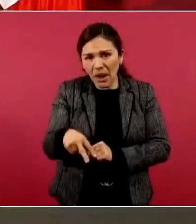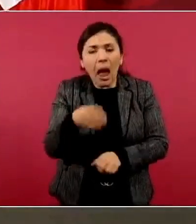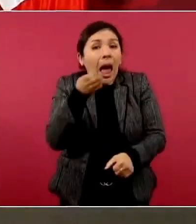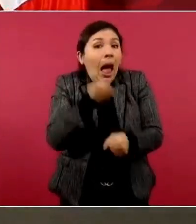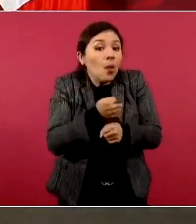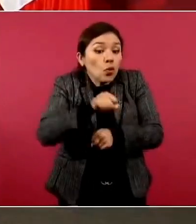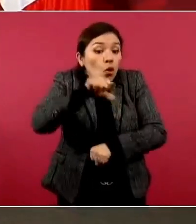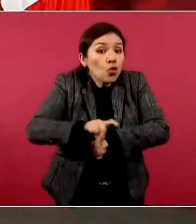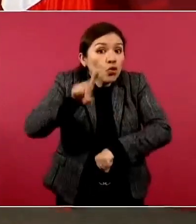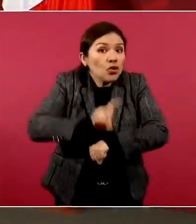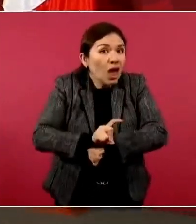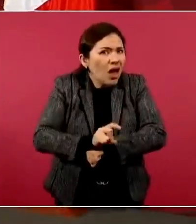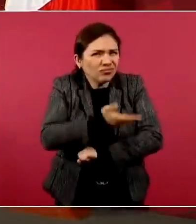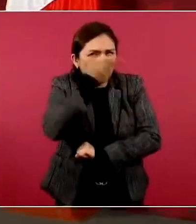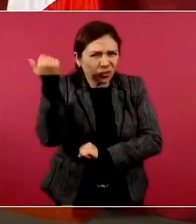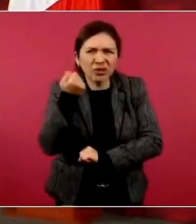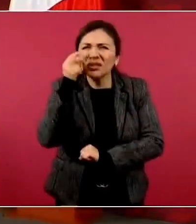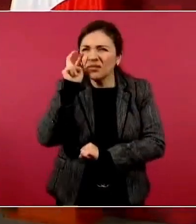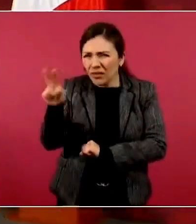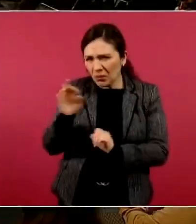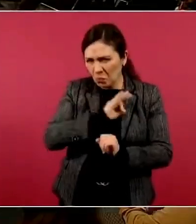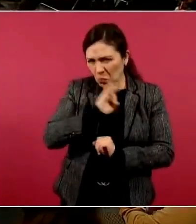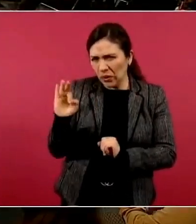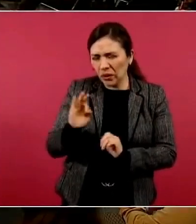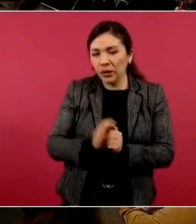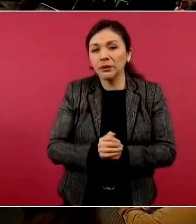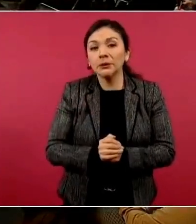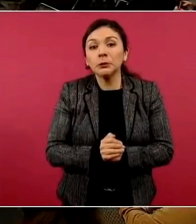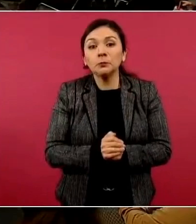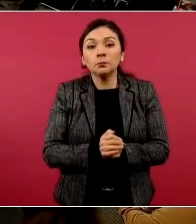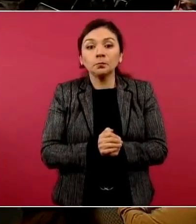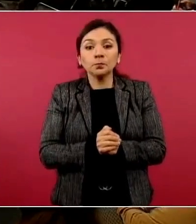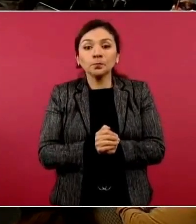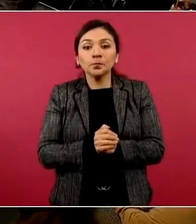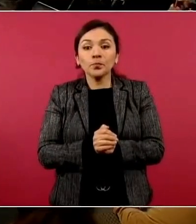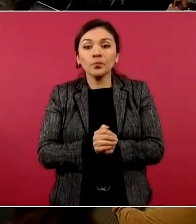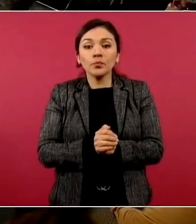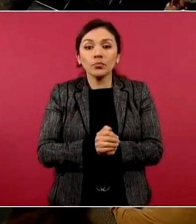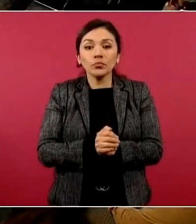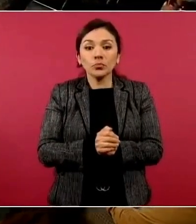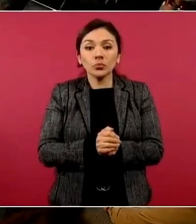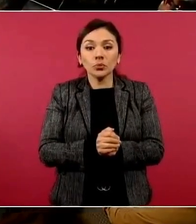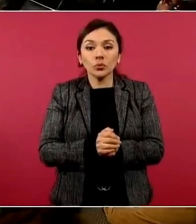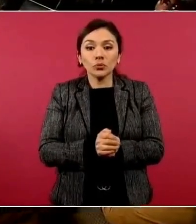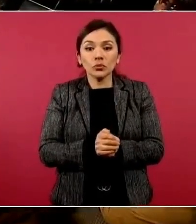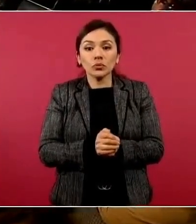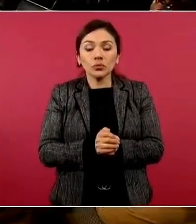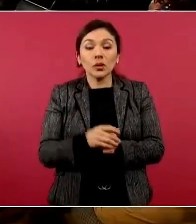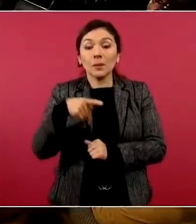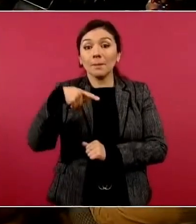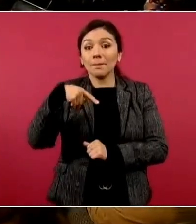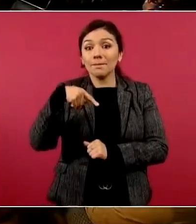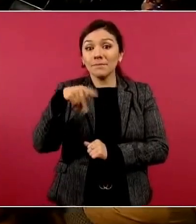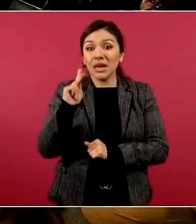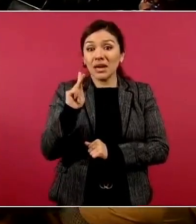ahora, a ver si lo pones, pero estaba